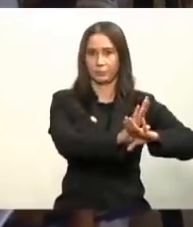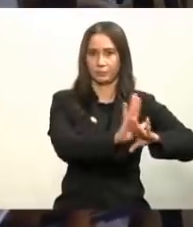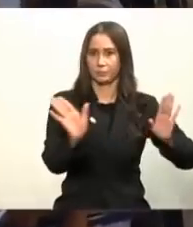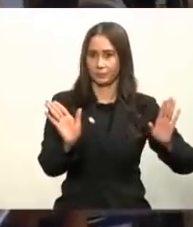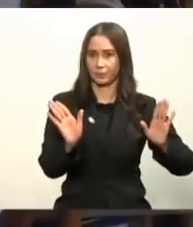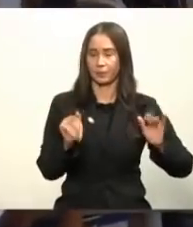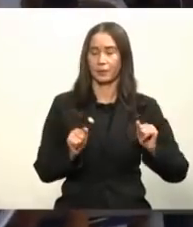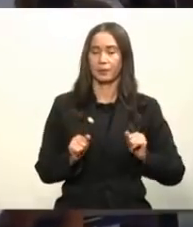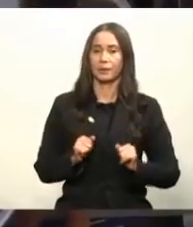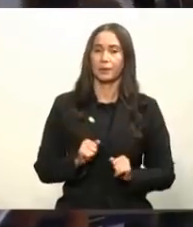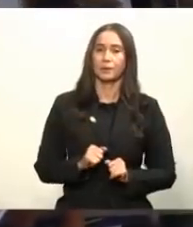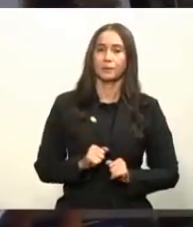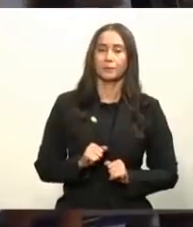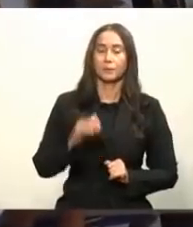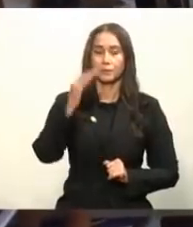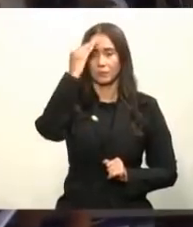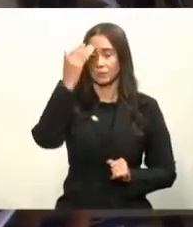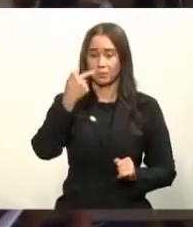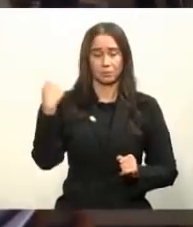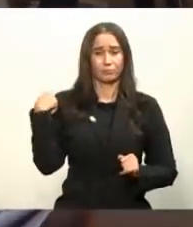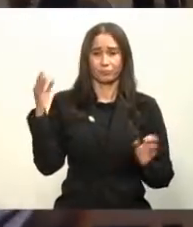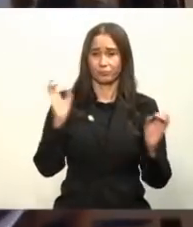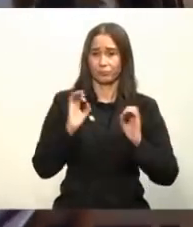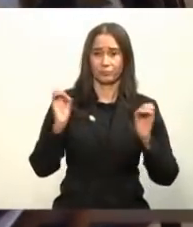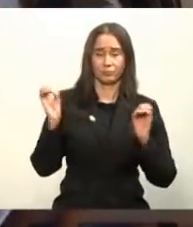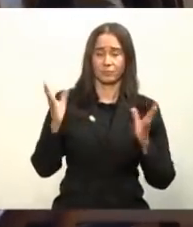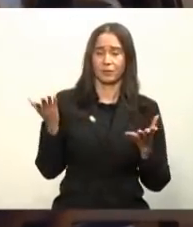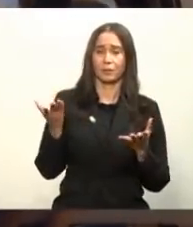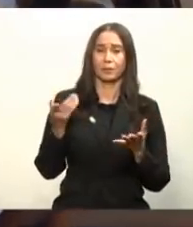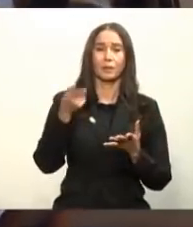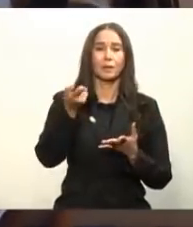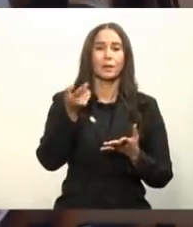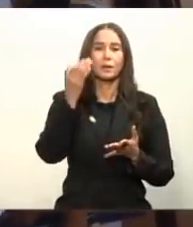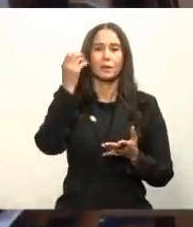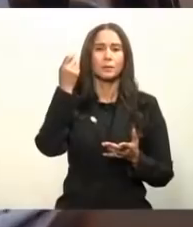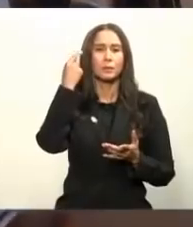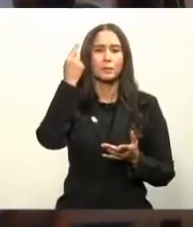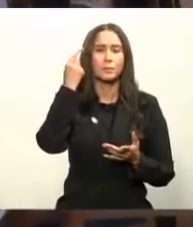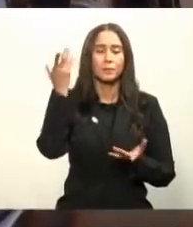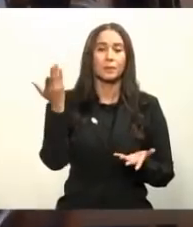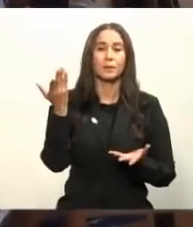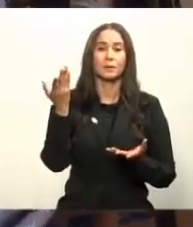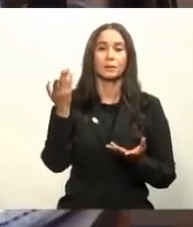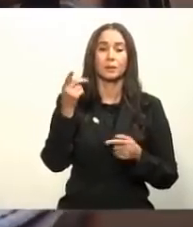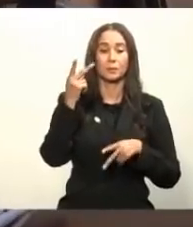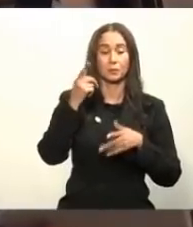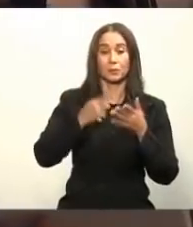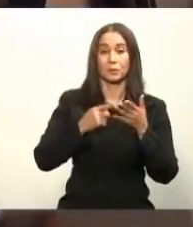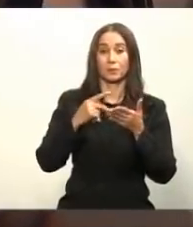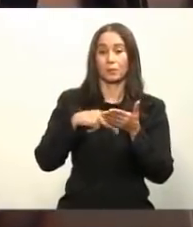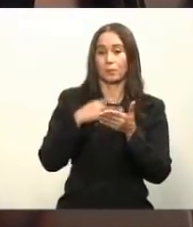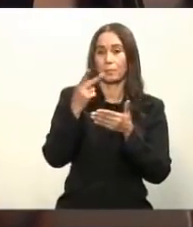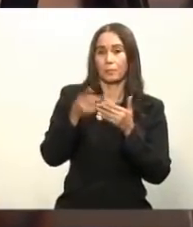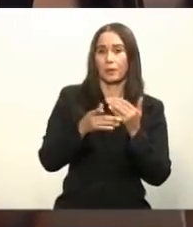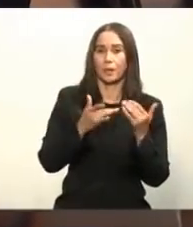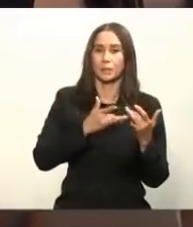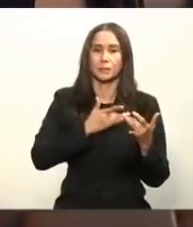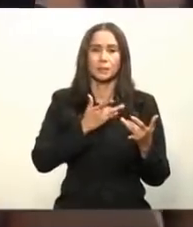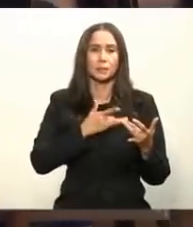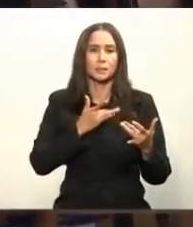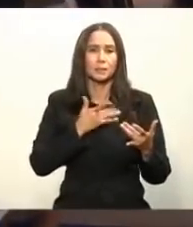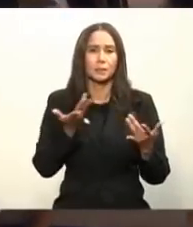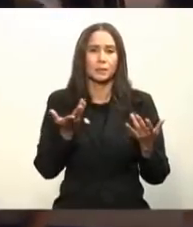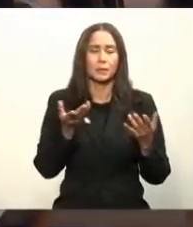grupos que la rechazan que dicen que no se van a poner esa vacuna si ustedes contemplan algún plan nacional de sensibilización